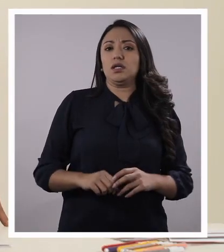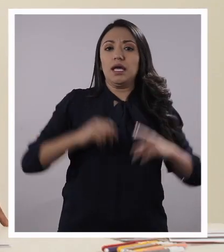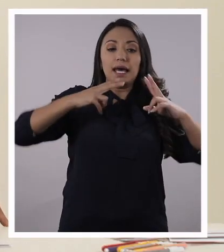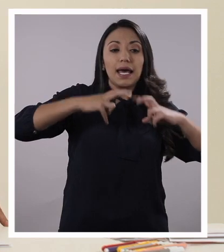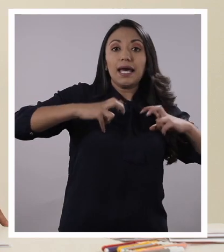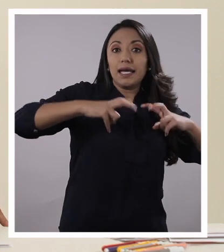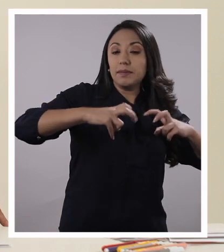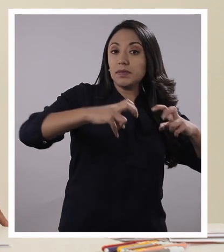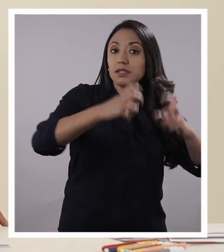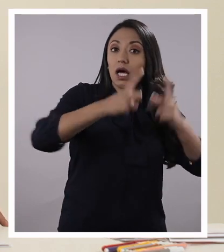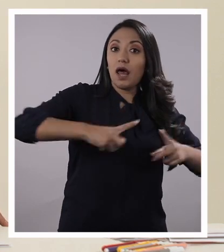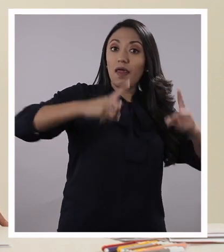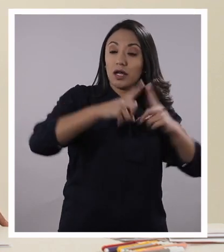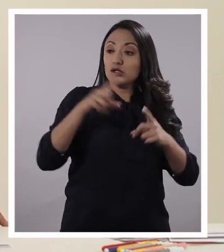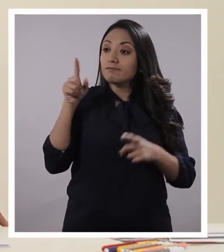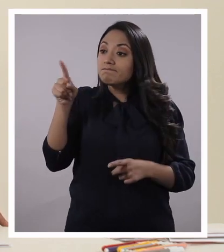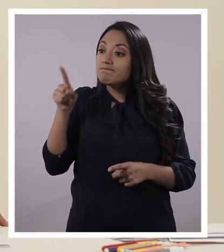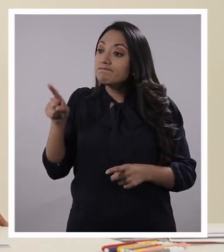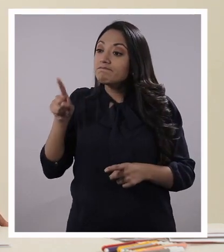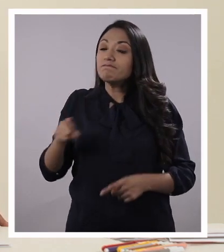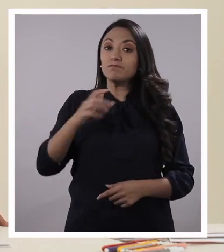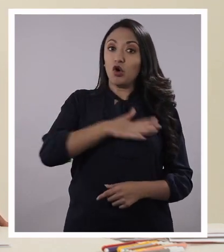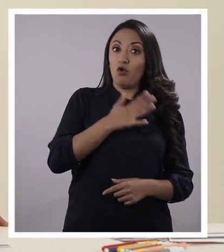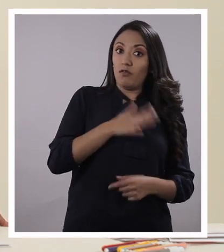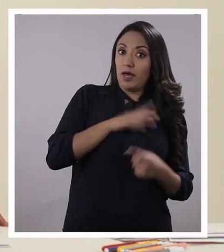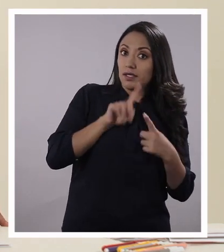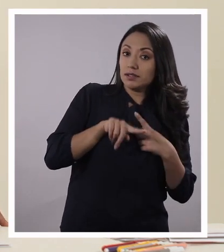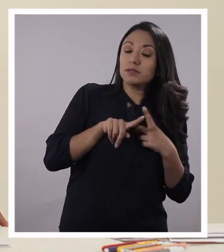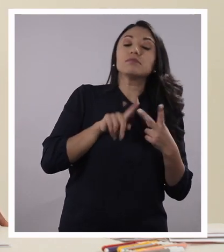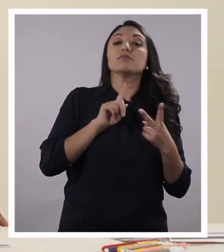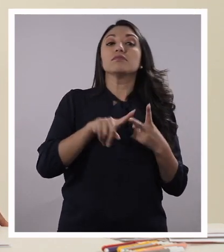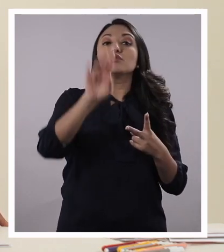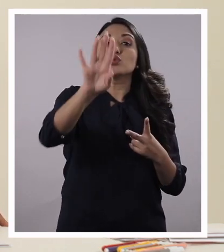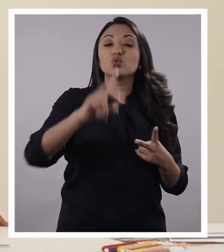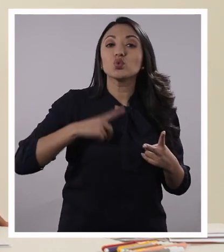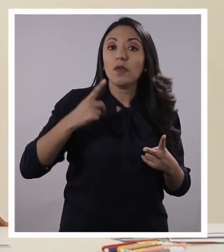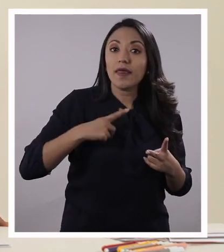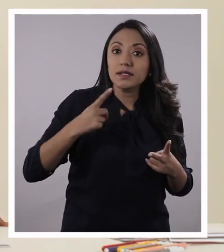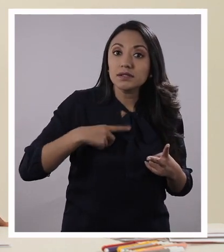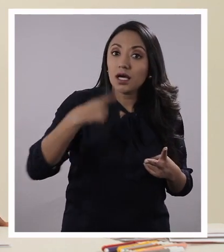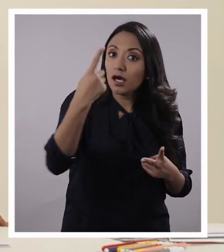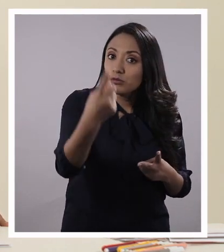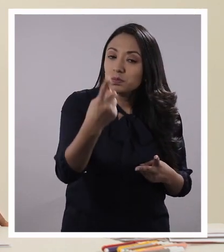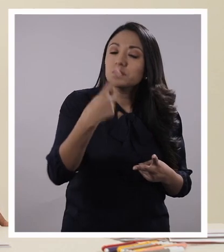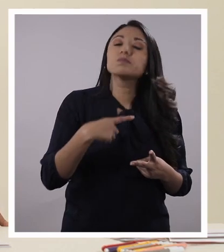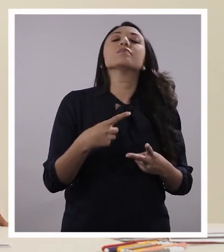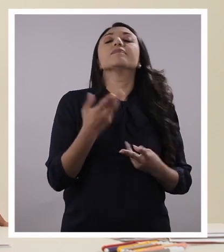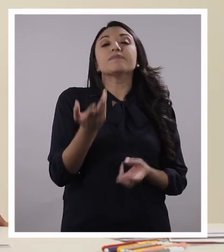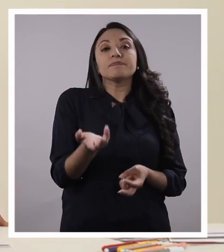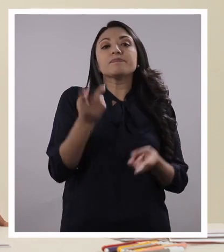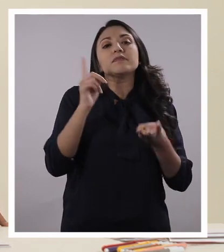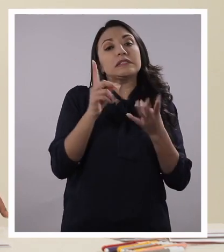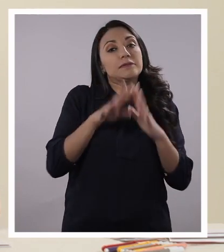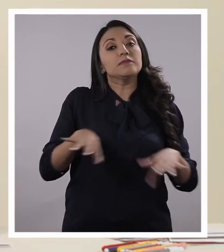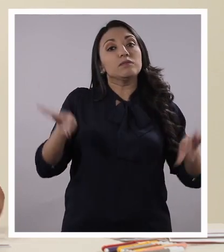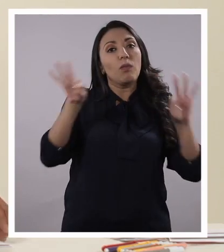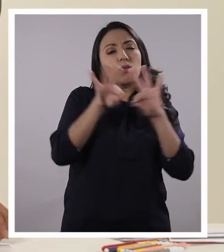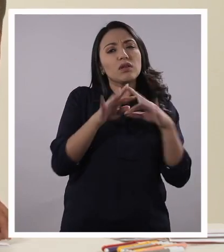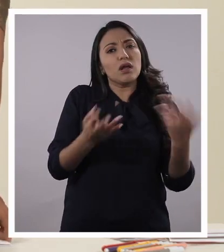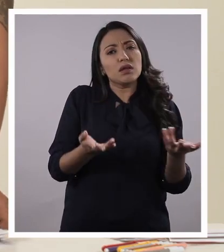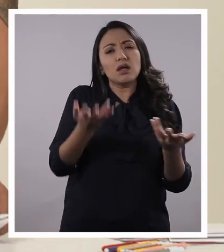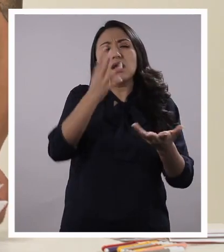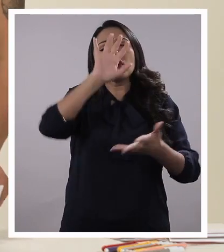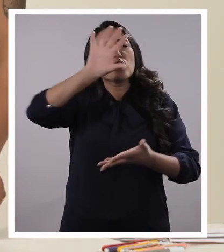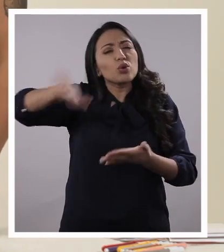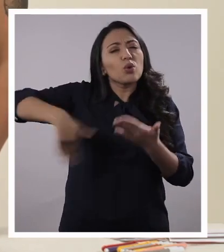estos datos de las personas de confianza. Su deseo, por favor. No se olviden su deseo. Importante. Compartan